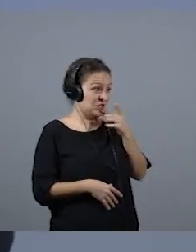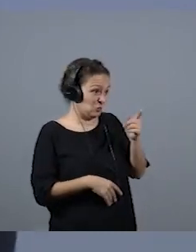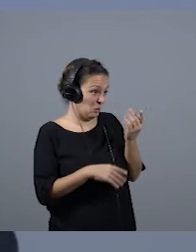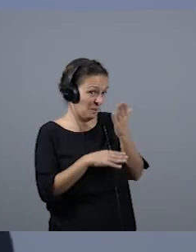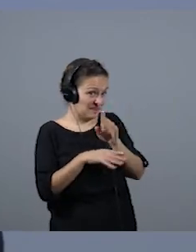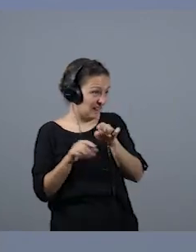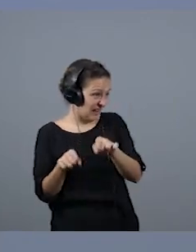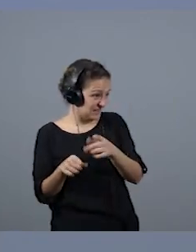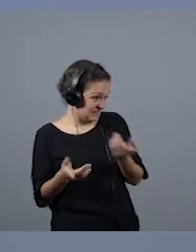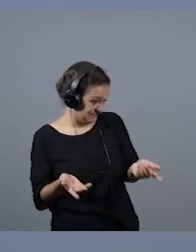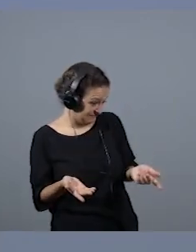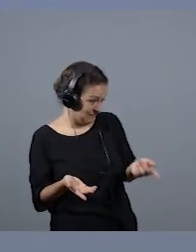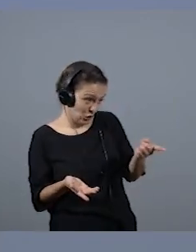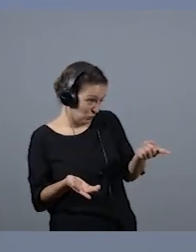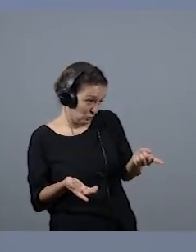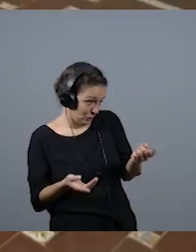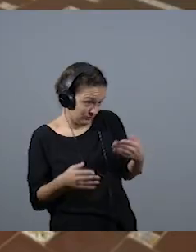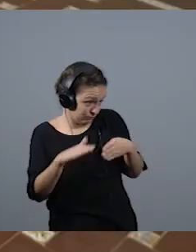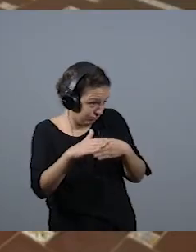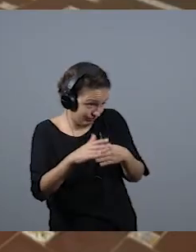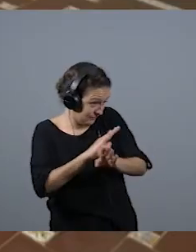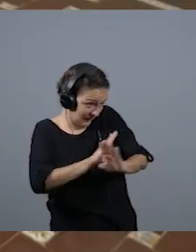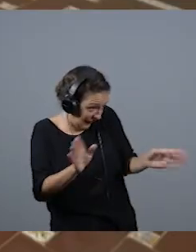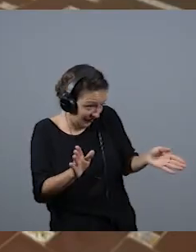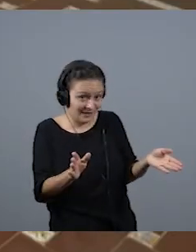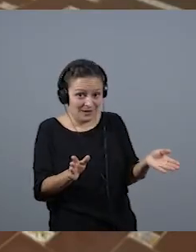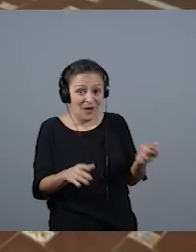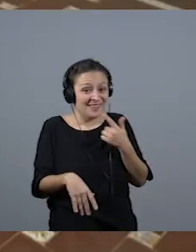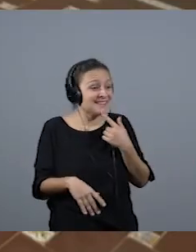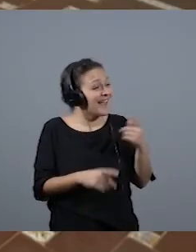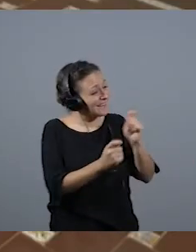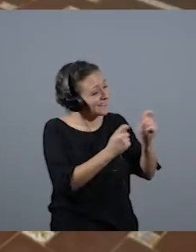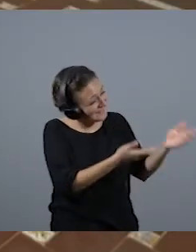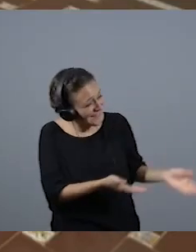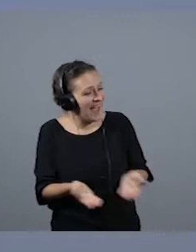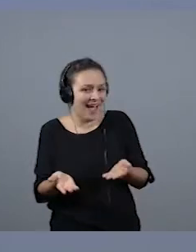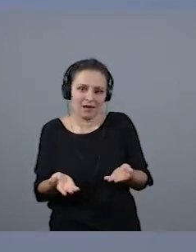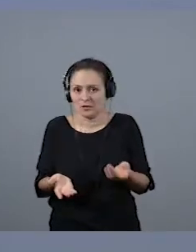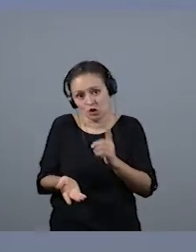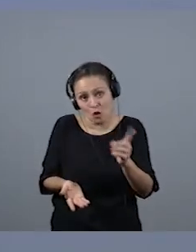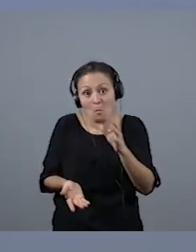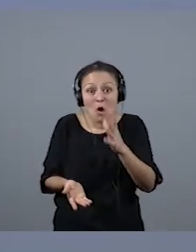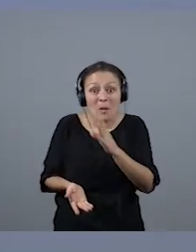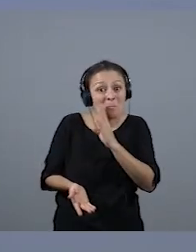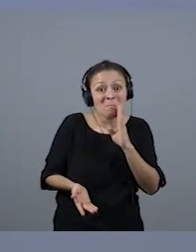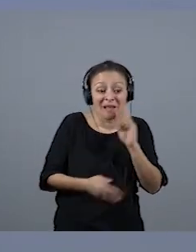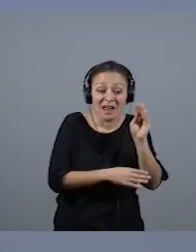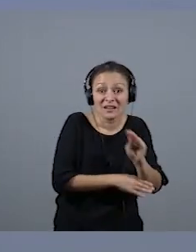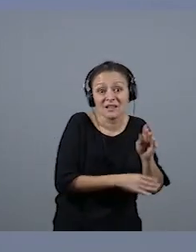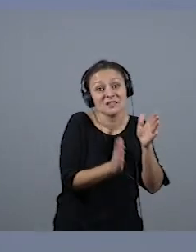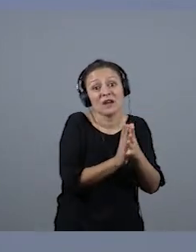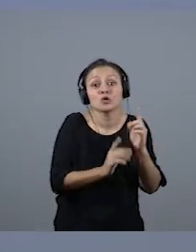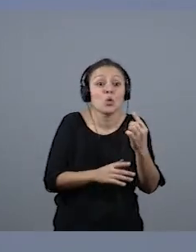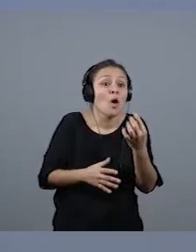ya la llevas clara, porque no te van a decir que sí. ¿Por qué? Porque la maternidad te va a hacer estar ausente,